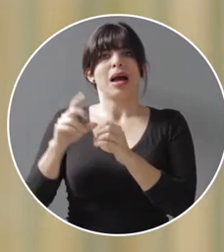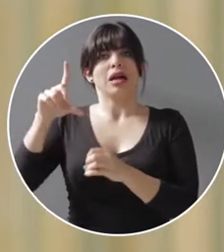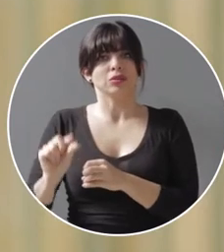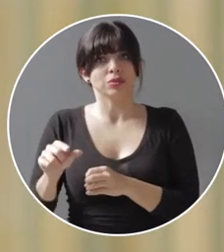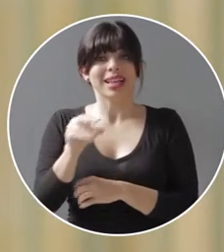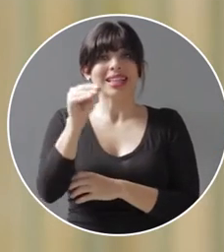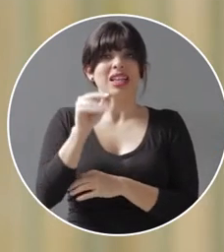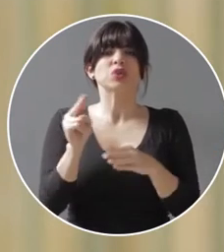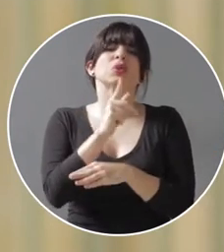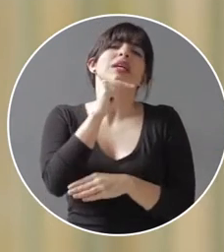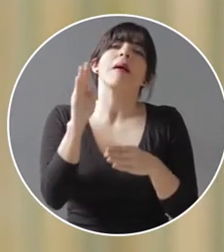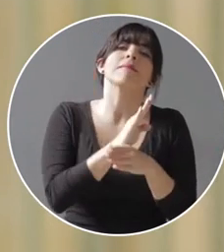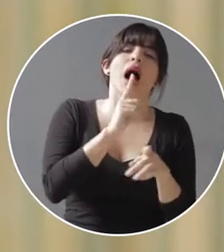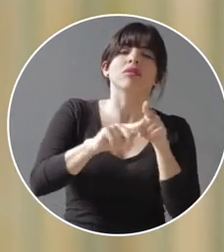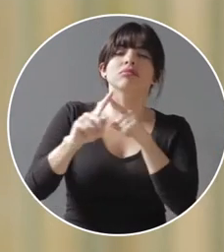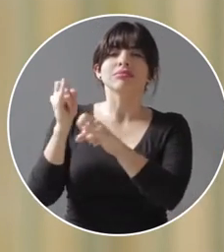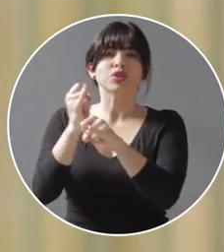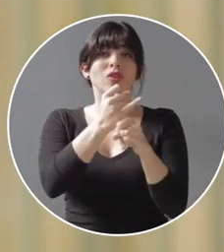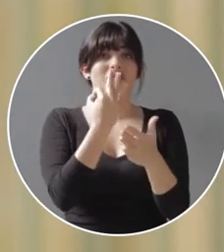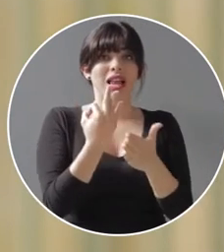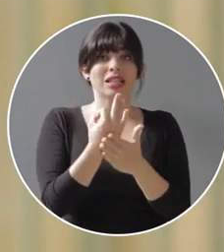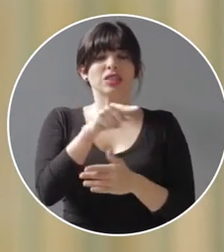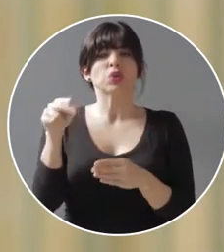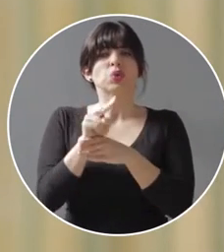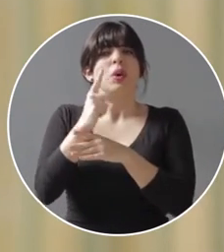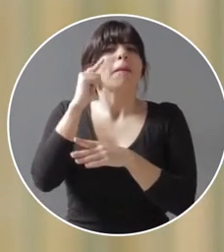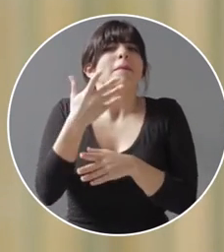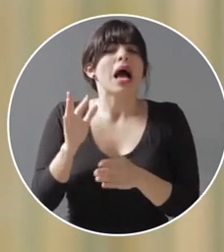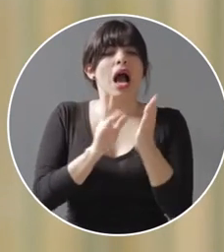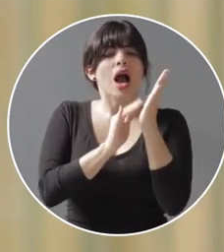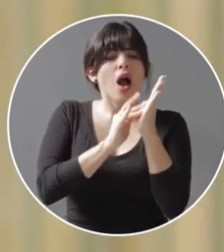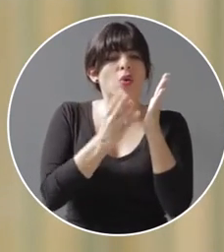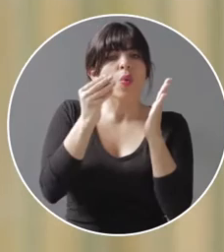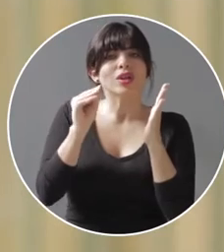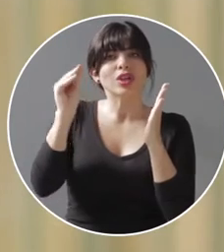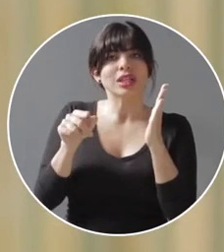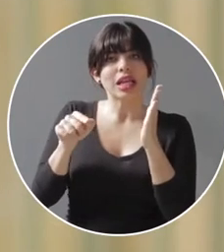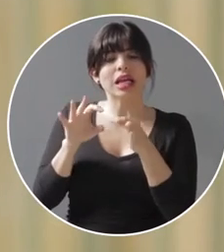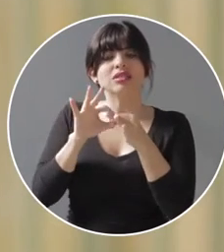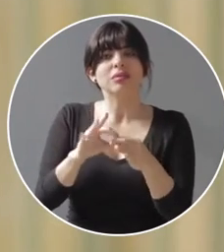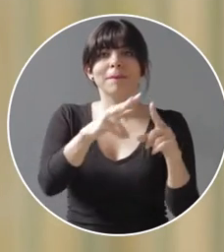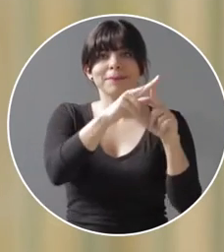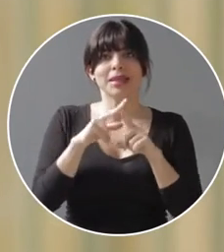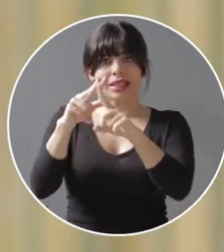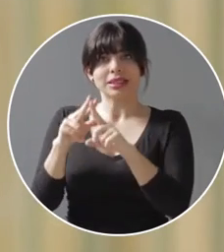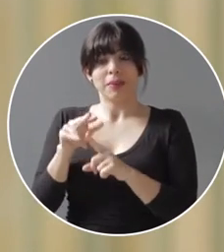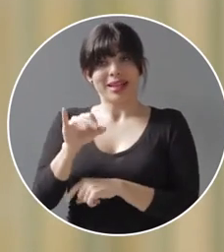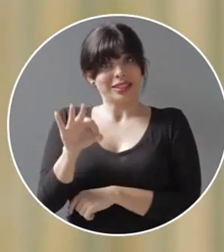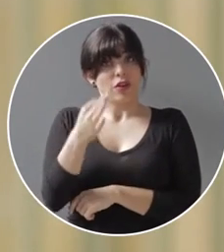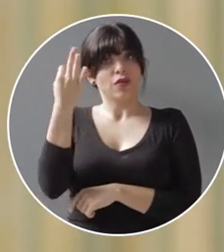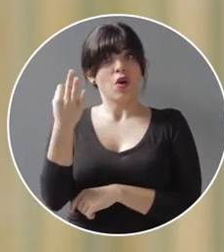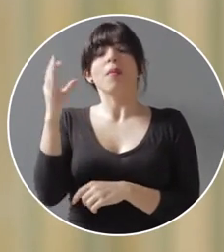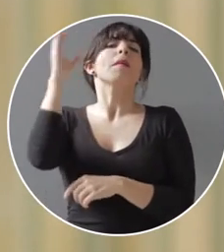Esta tasa la utilizan los bancos y otras entidades financieras para calcular los intereses que se cobran en préstamos. De esta